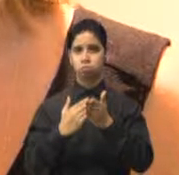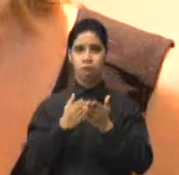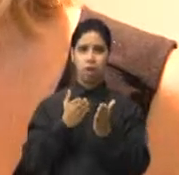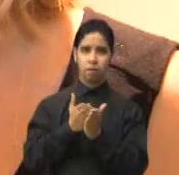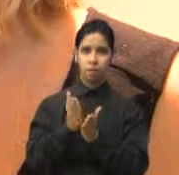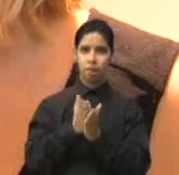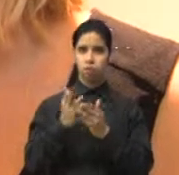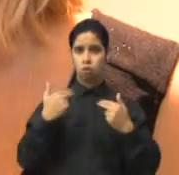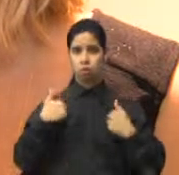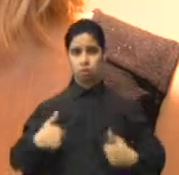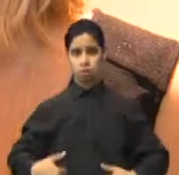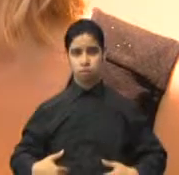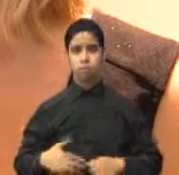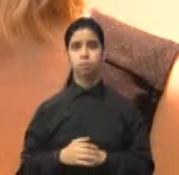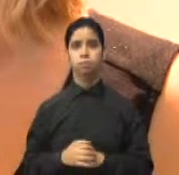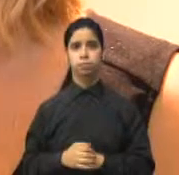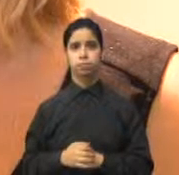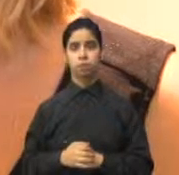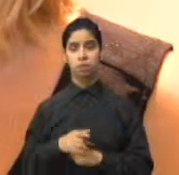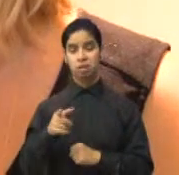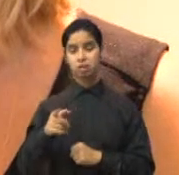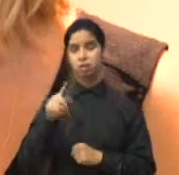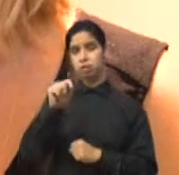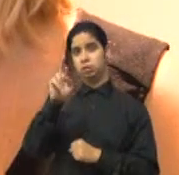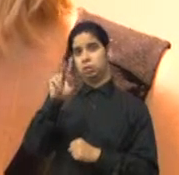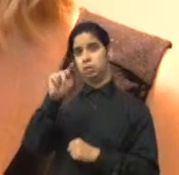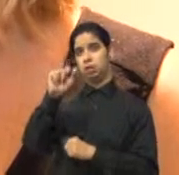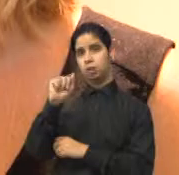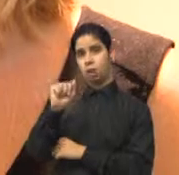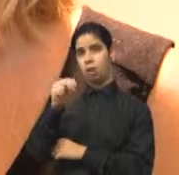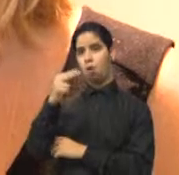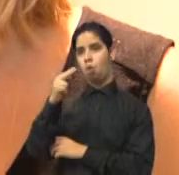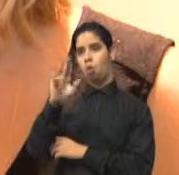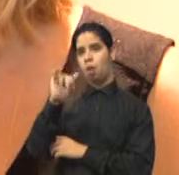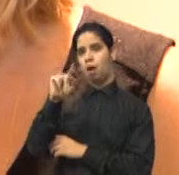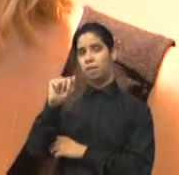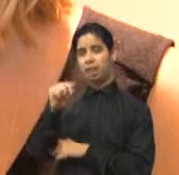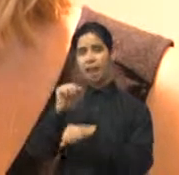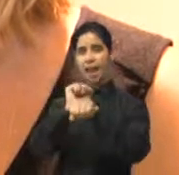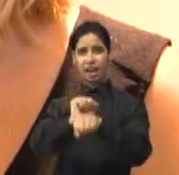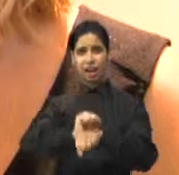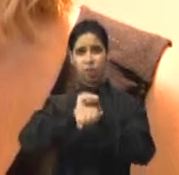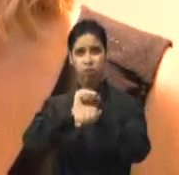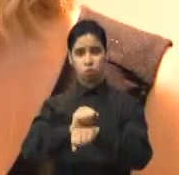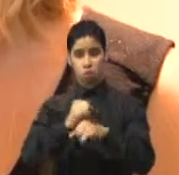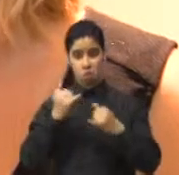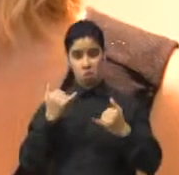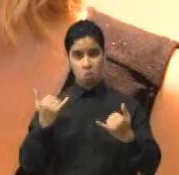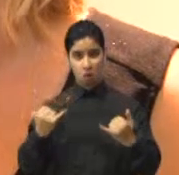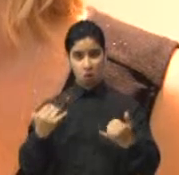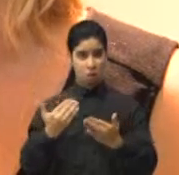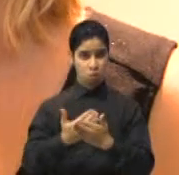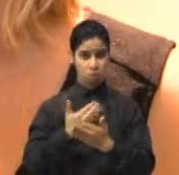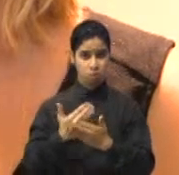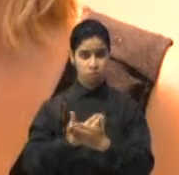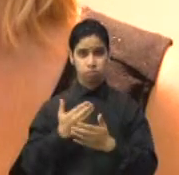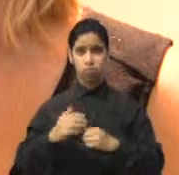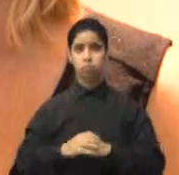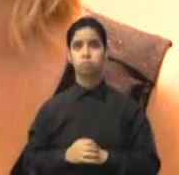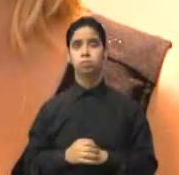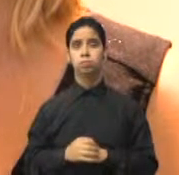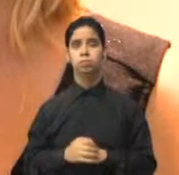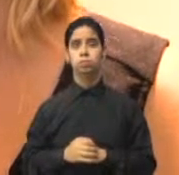refiero al crimen de la trata humana, la llamada esclavitud moderna, el segundo crimen más lucrativo en el mundo que sucede también en Puerto Rico